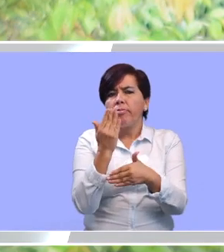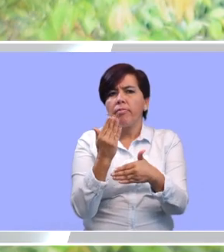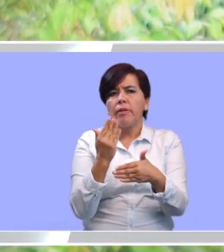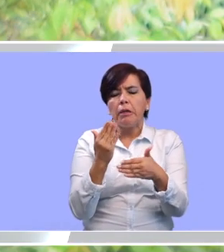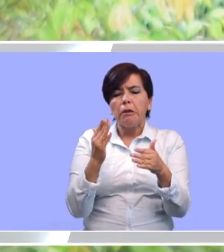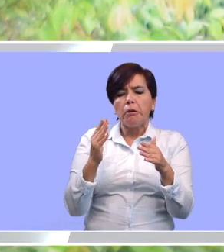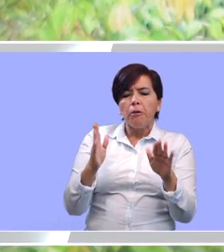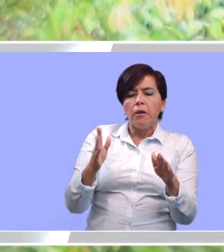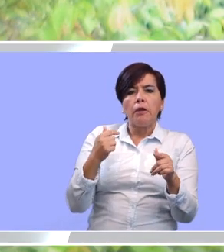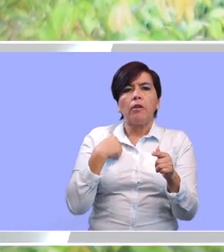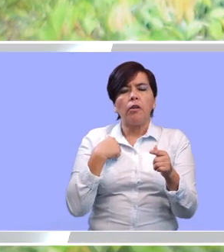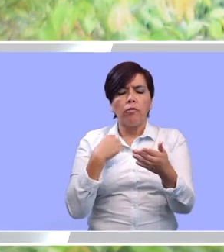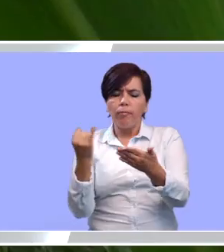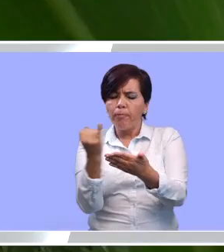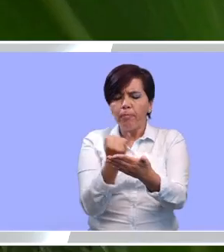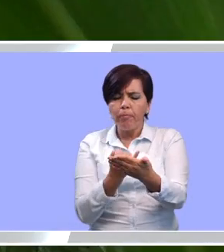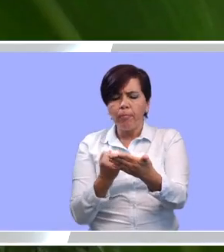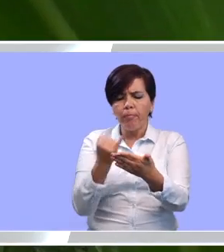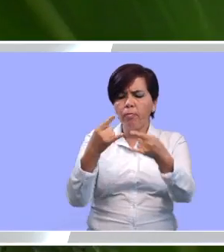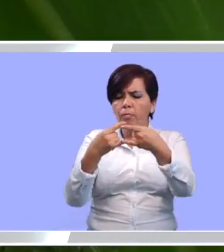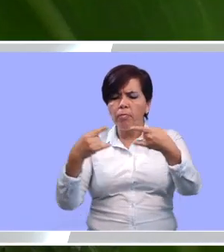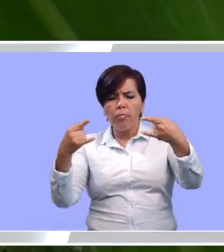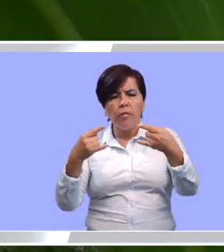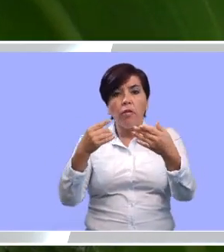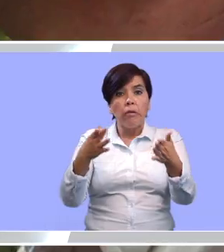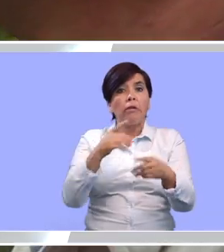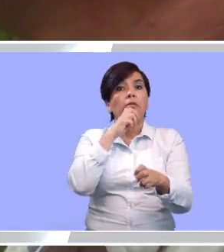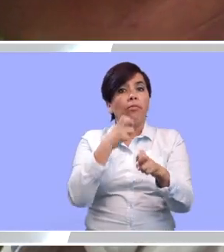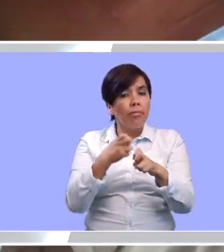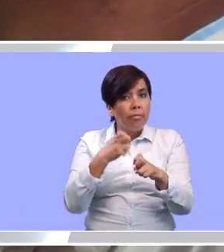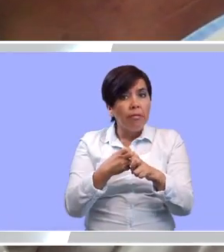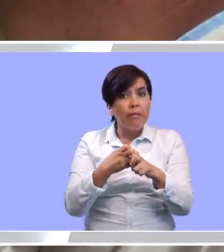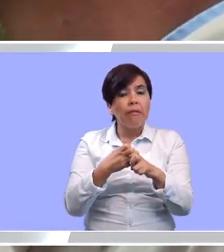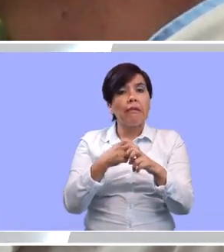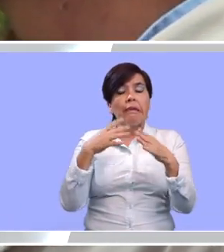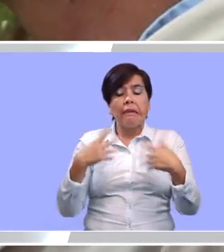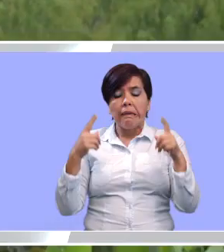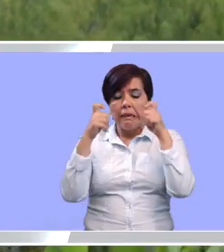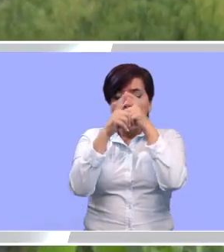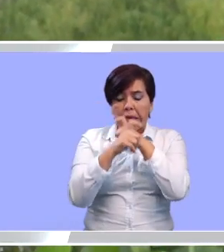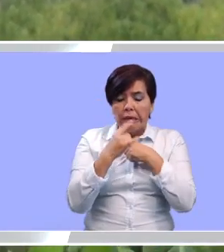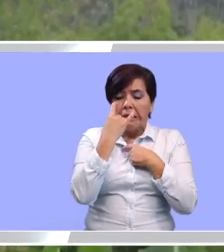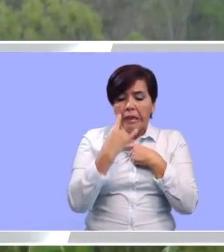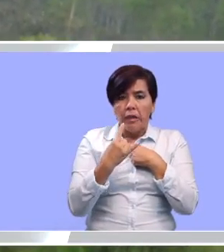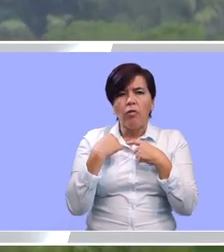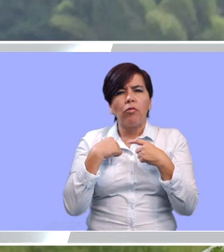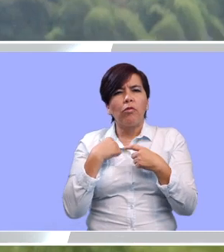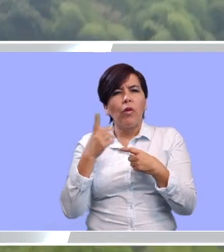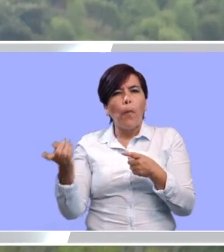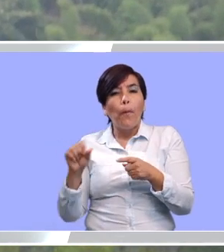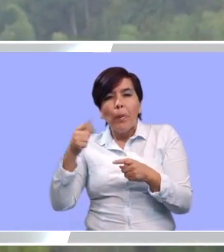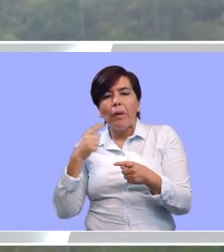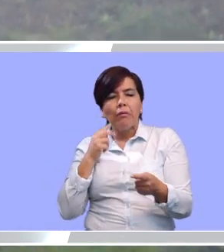Inicialmente, realizar el diseño y el replanteo de cada uno de estos proyectos es muy interesante porque nos